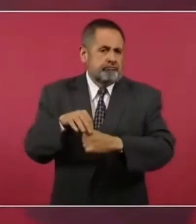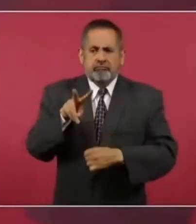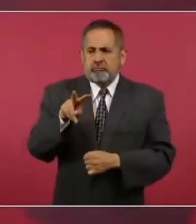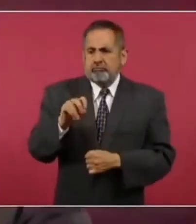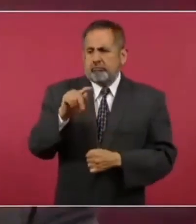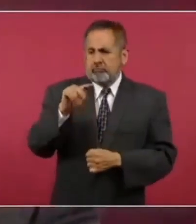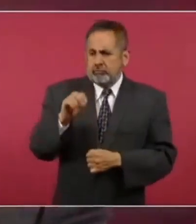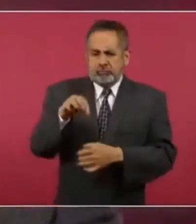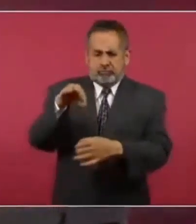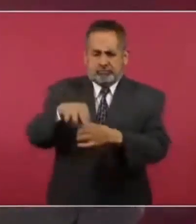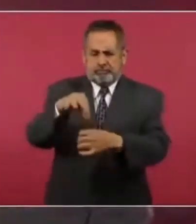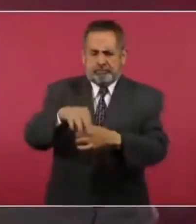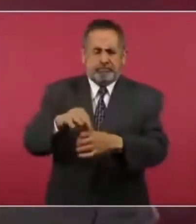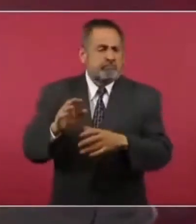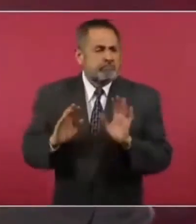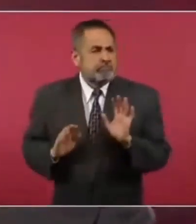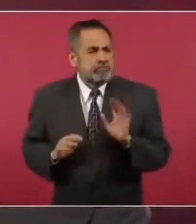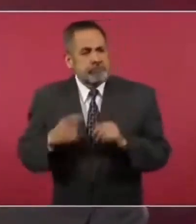que no